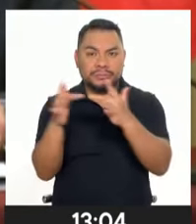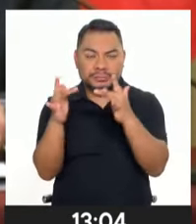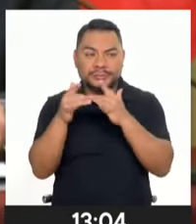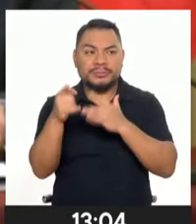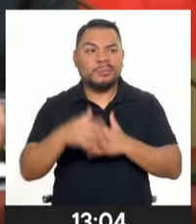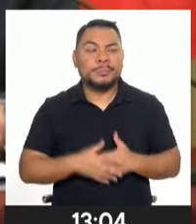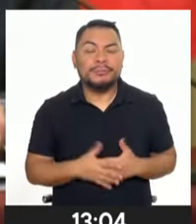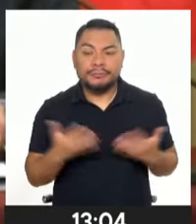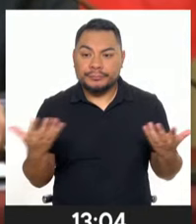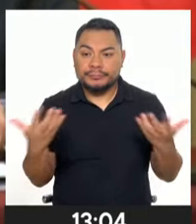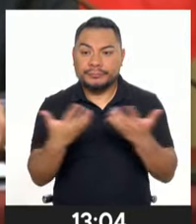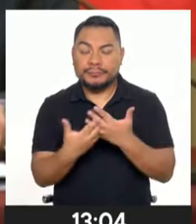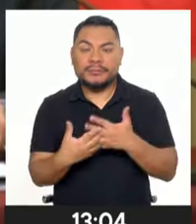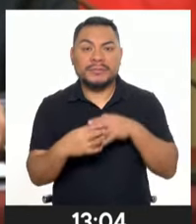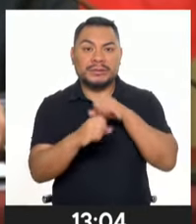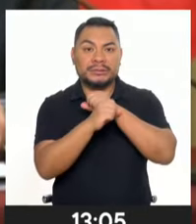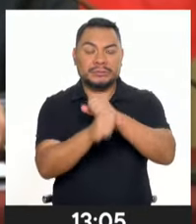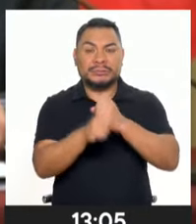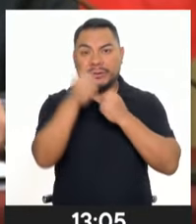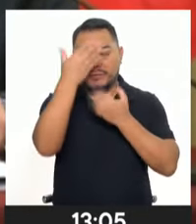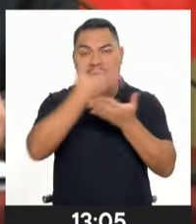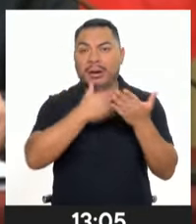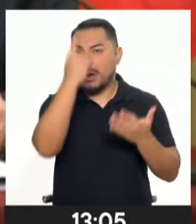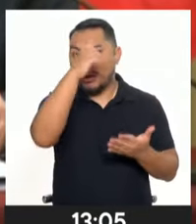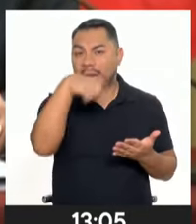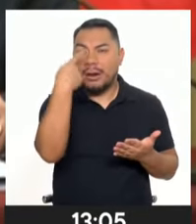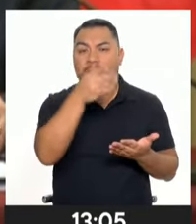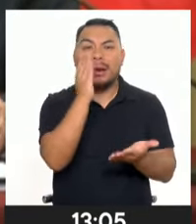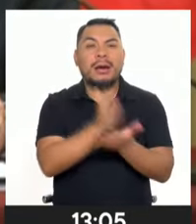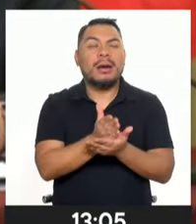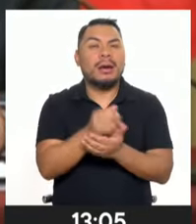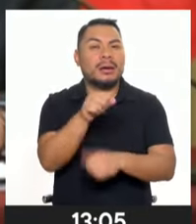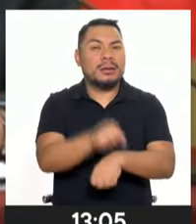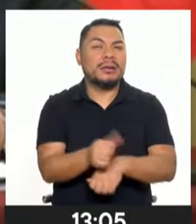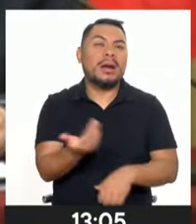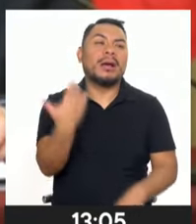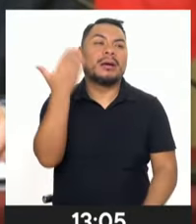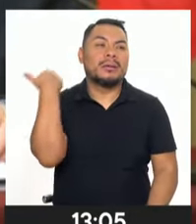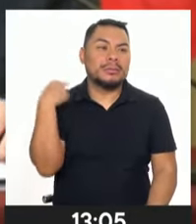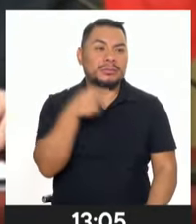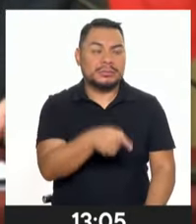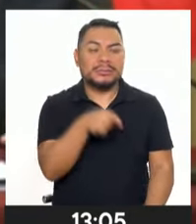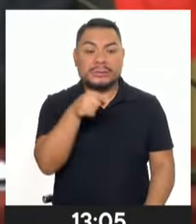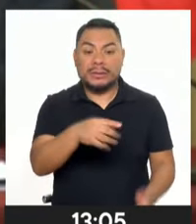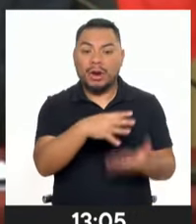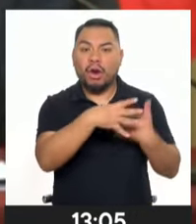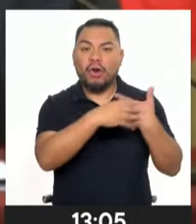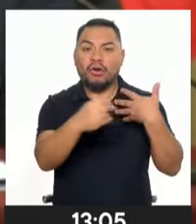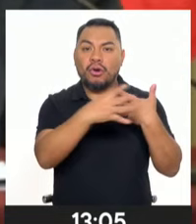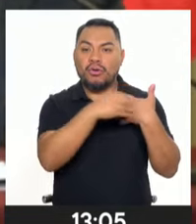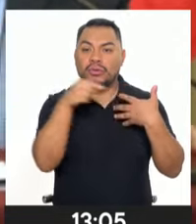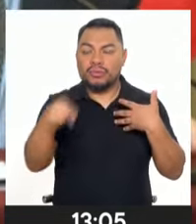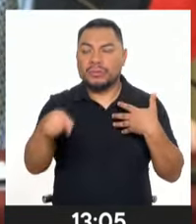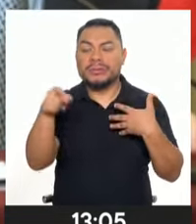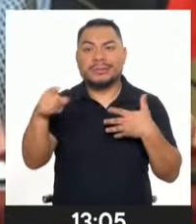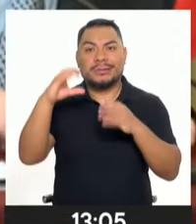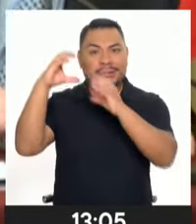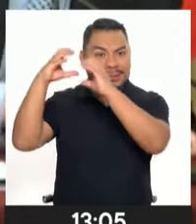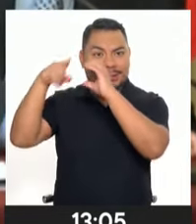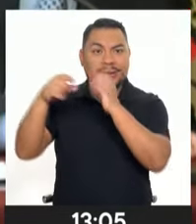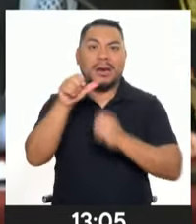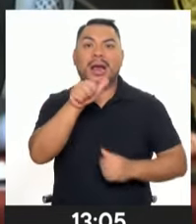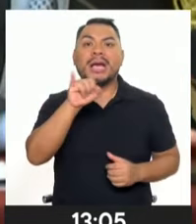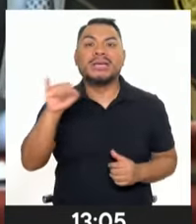cruzado ese sistema de escaneo de una forma, detecta a